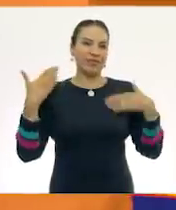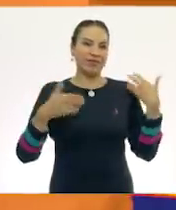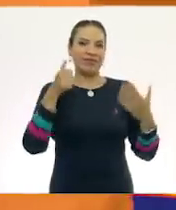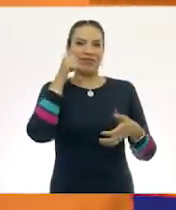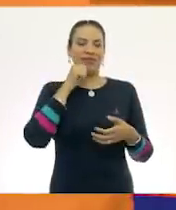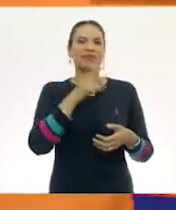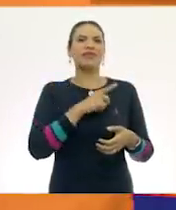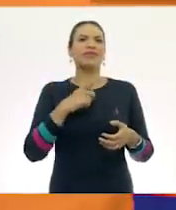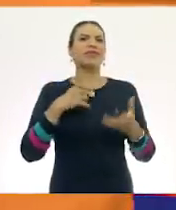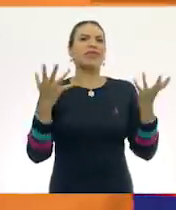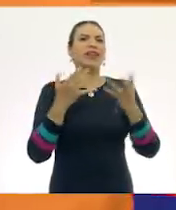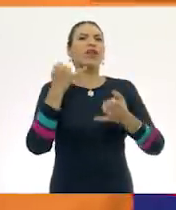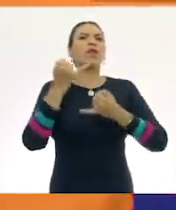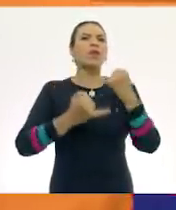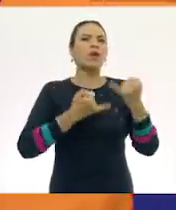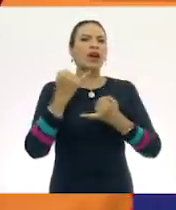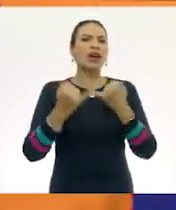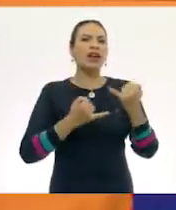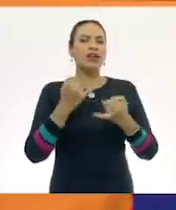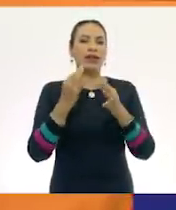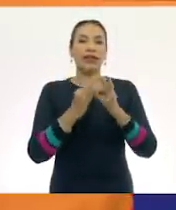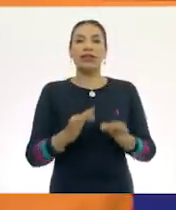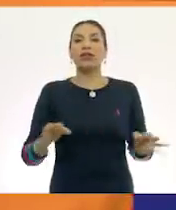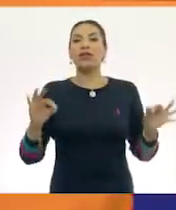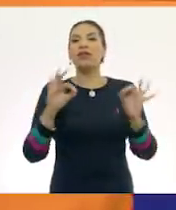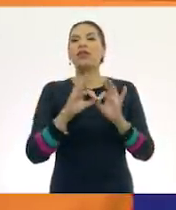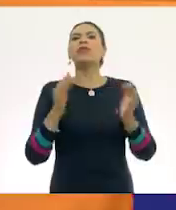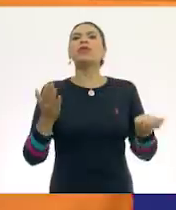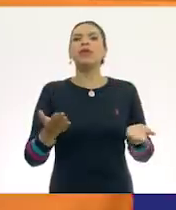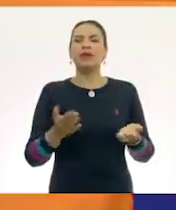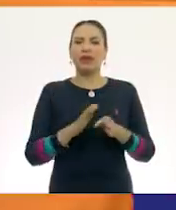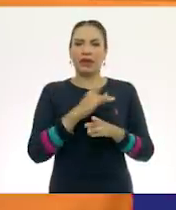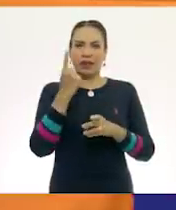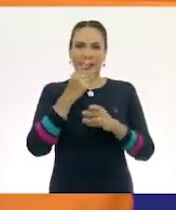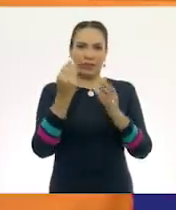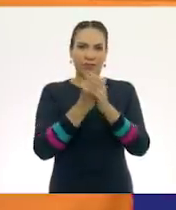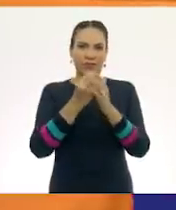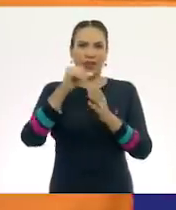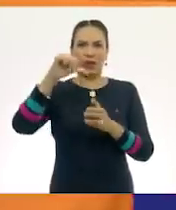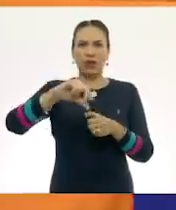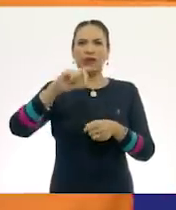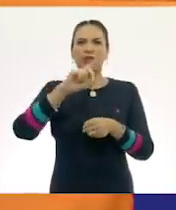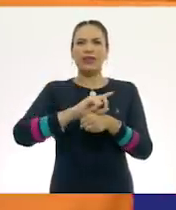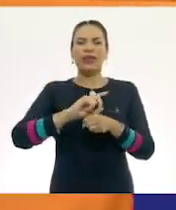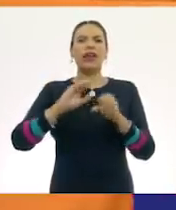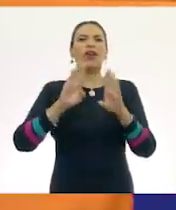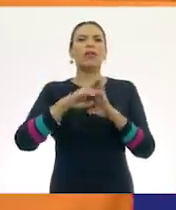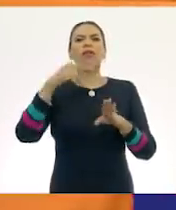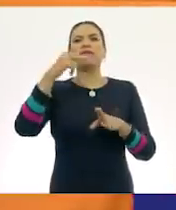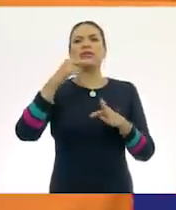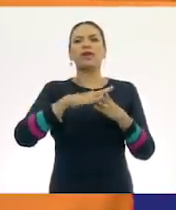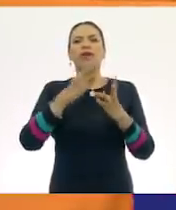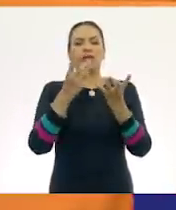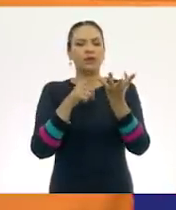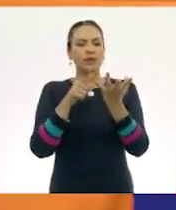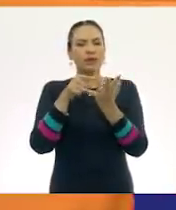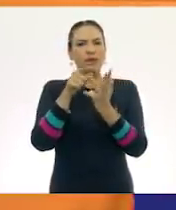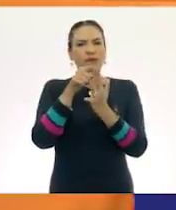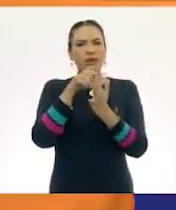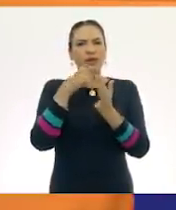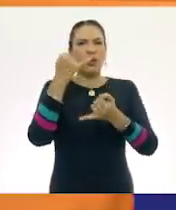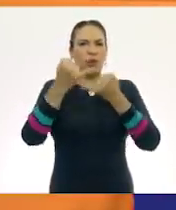tenemos que hacerlo jugando. Y es muy importante porque en esta clase el día de hoy se llama Contemos Juguetes.